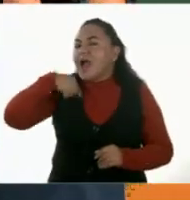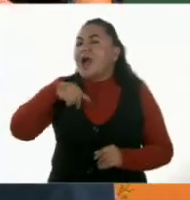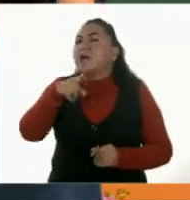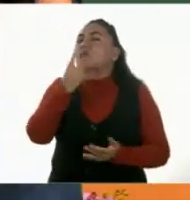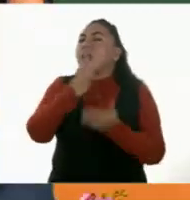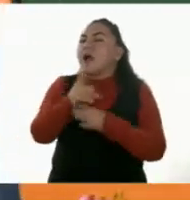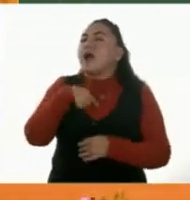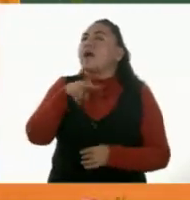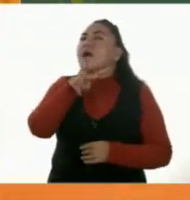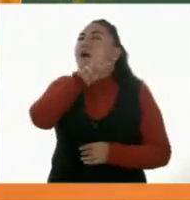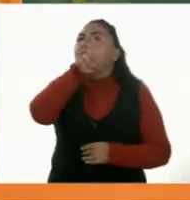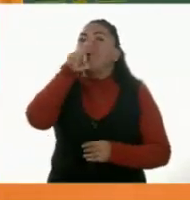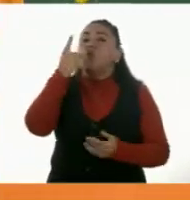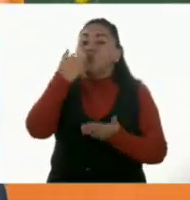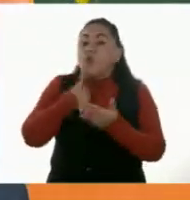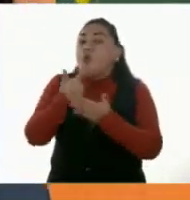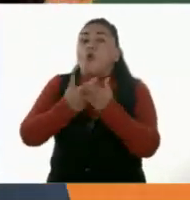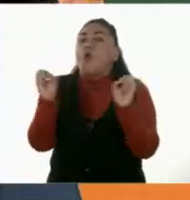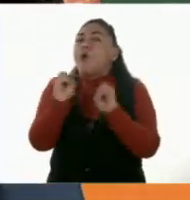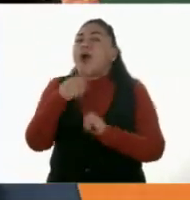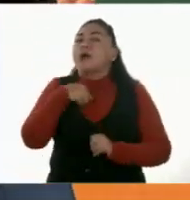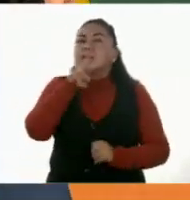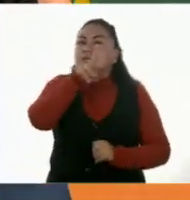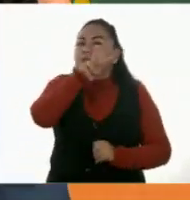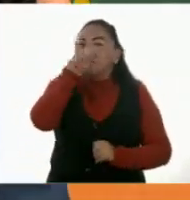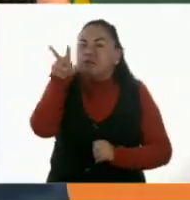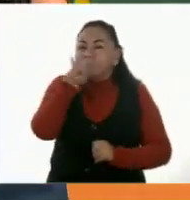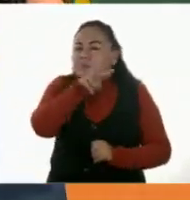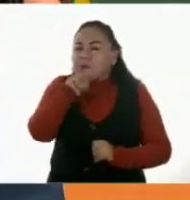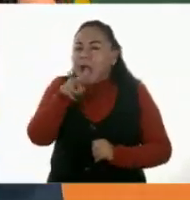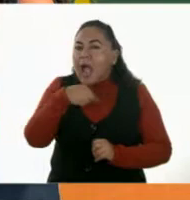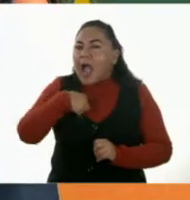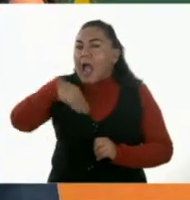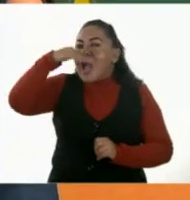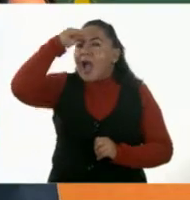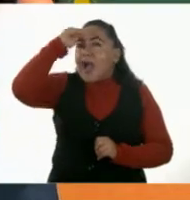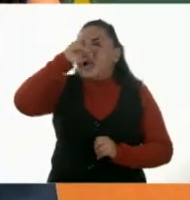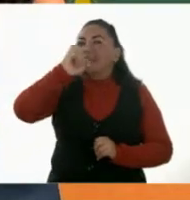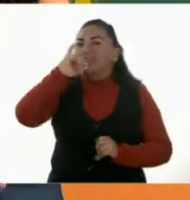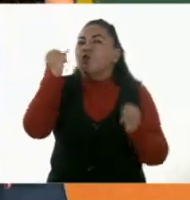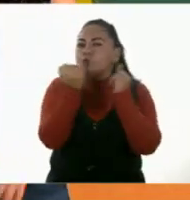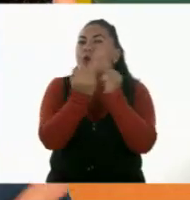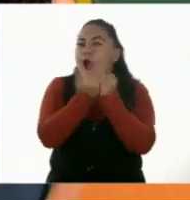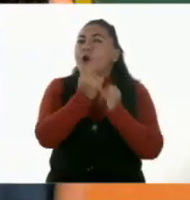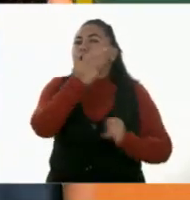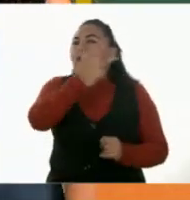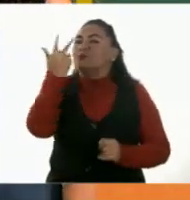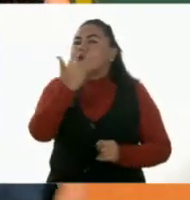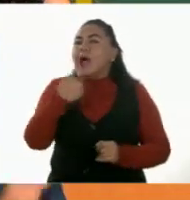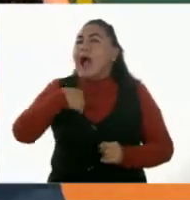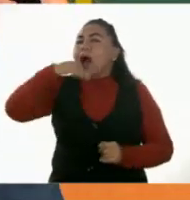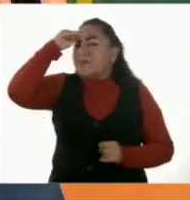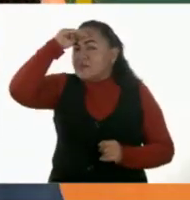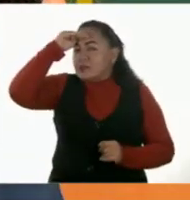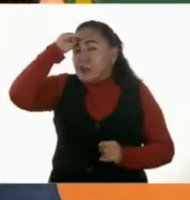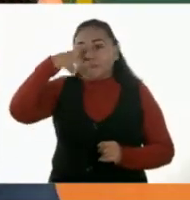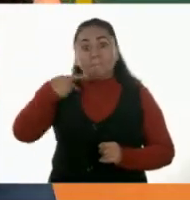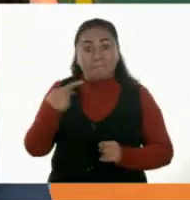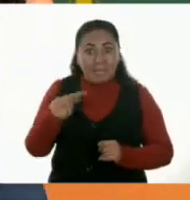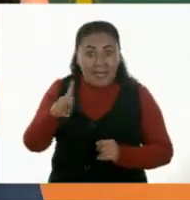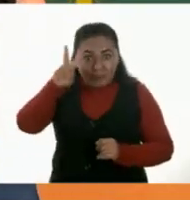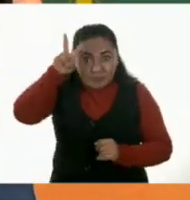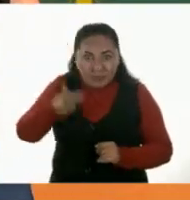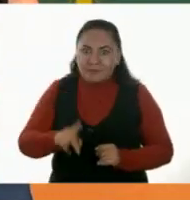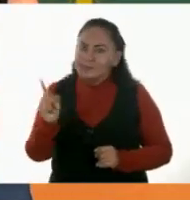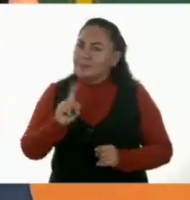solamente en los grupos y pensamos que, pues, probablemente existan la misma cantidad de fichitas. Pero